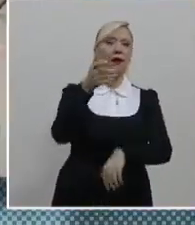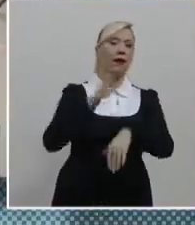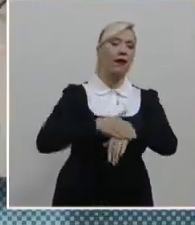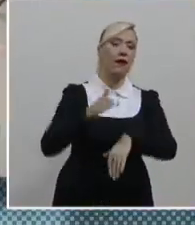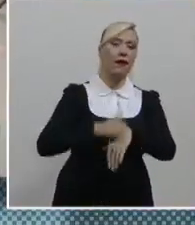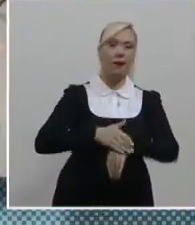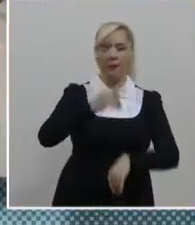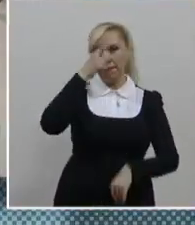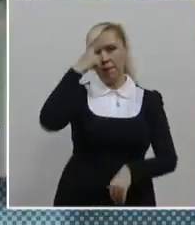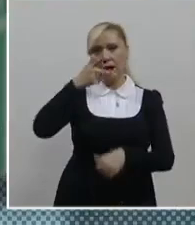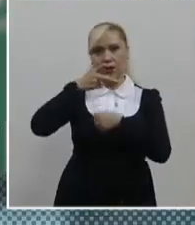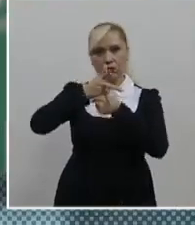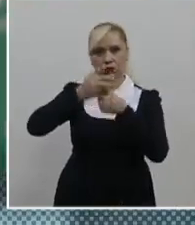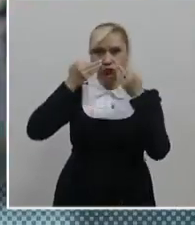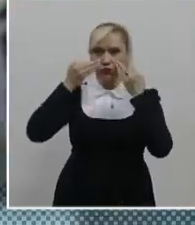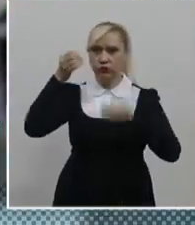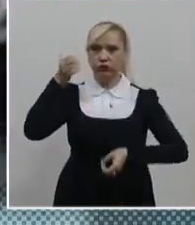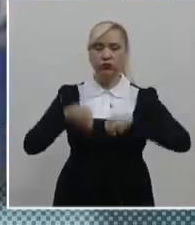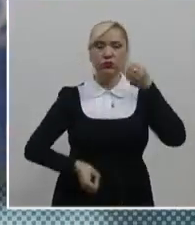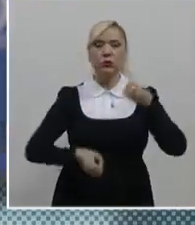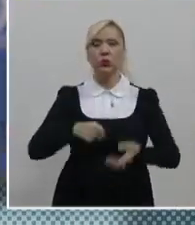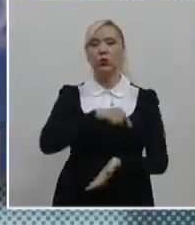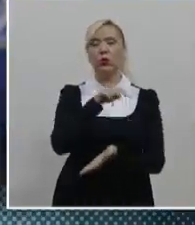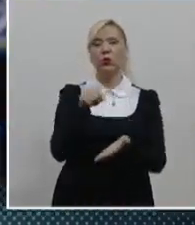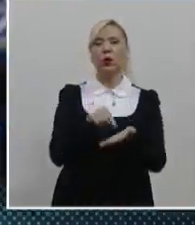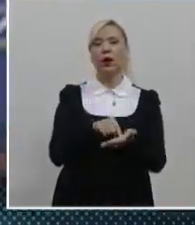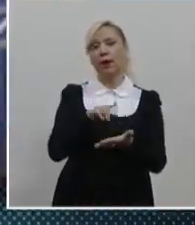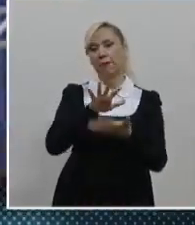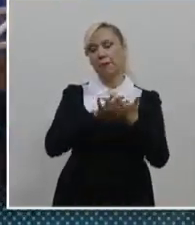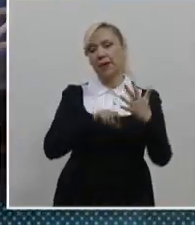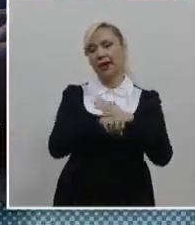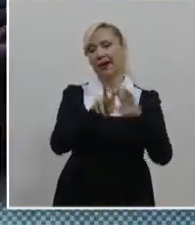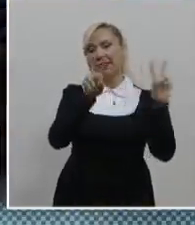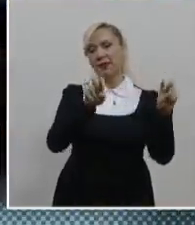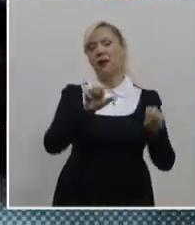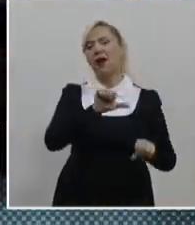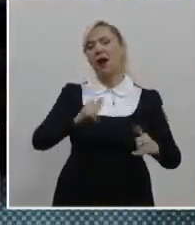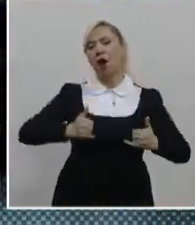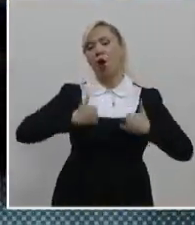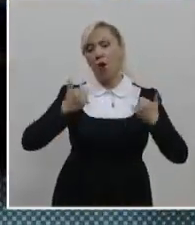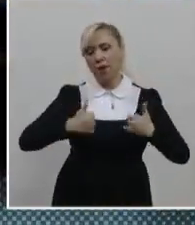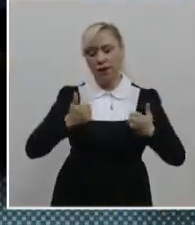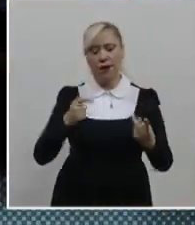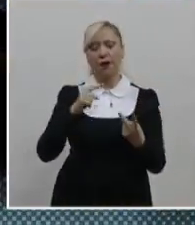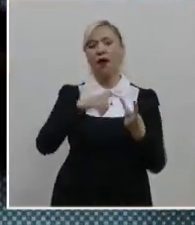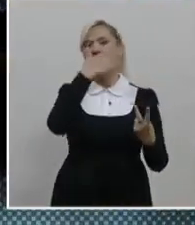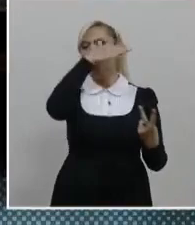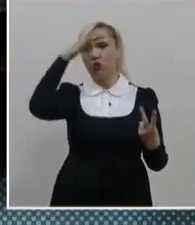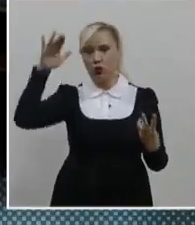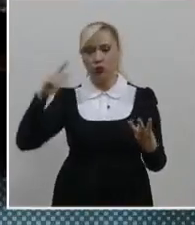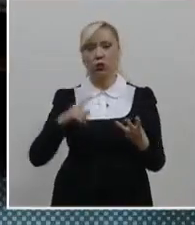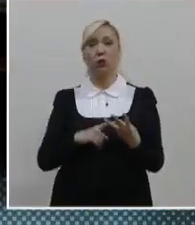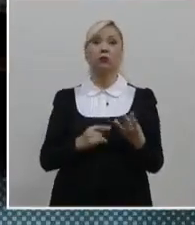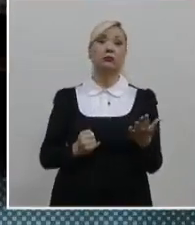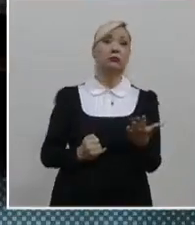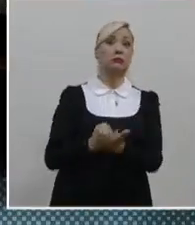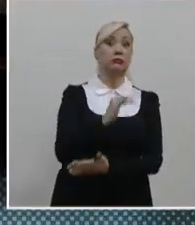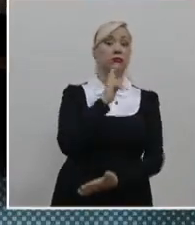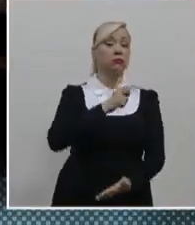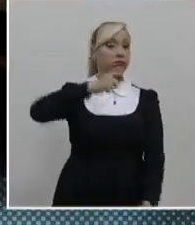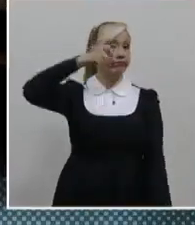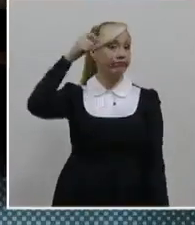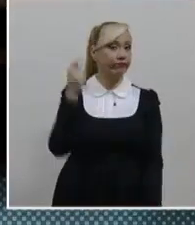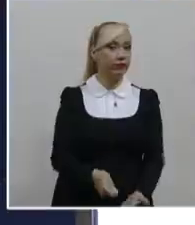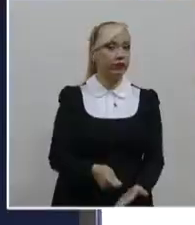acusatorio y oral con jurisdicción en justicia penal para adolescentes, adultos y ejecución de sentencia en todo el Estado.